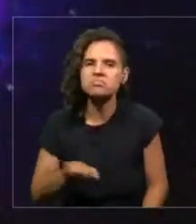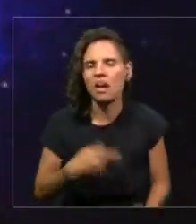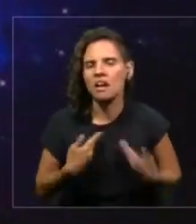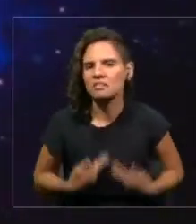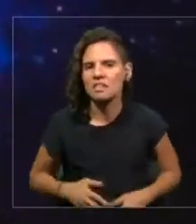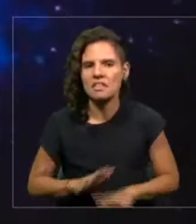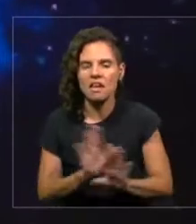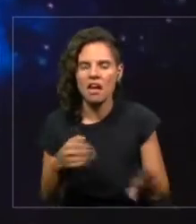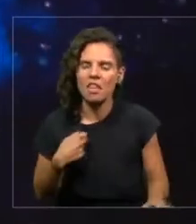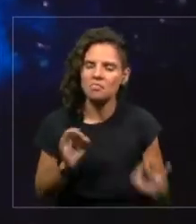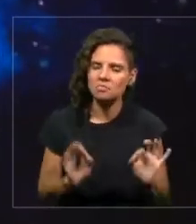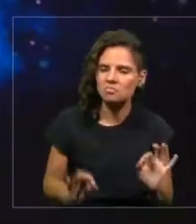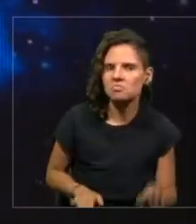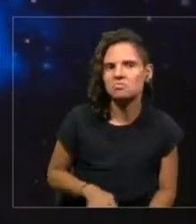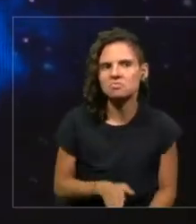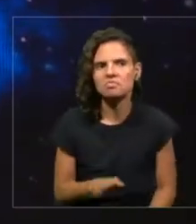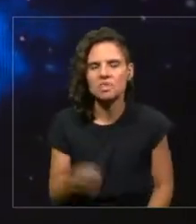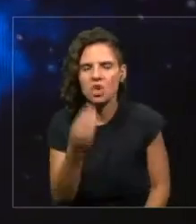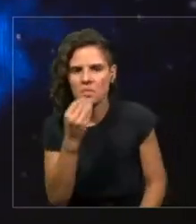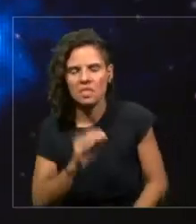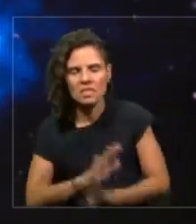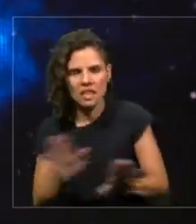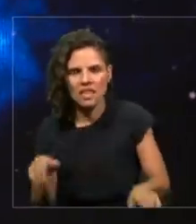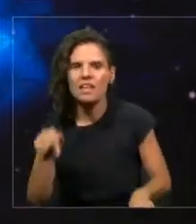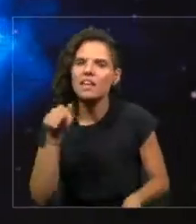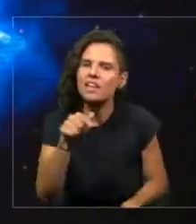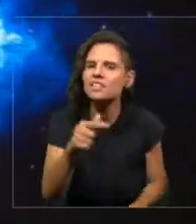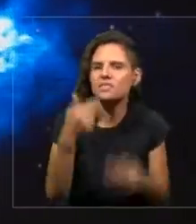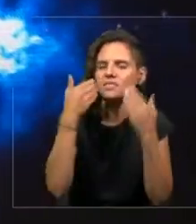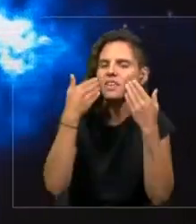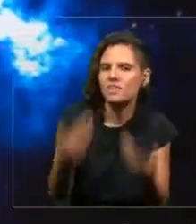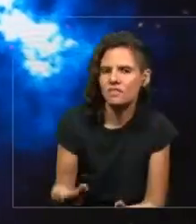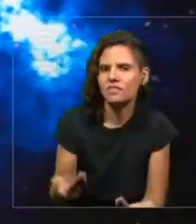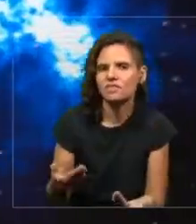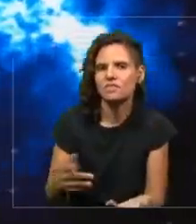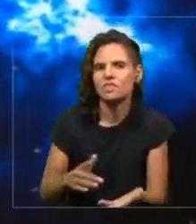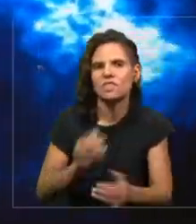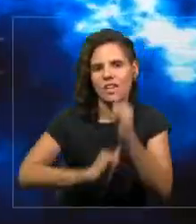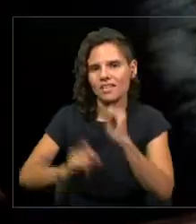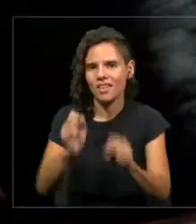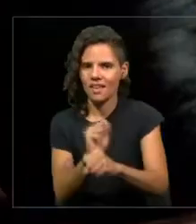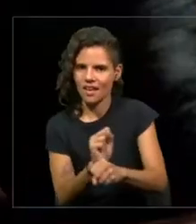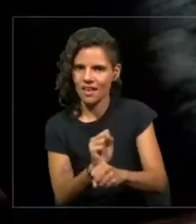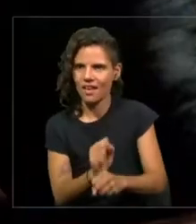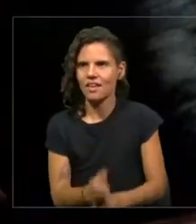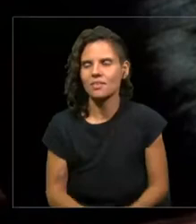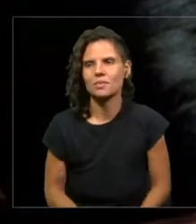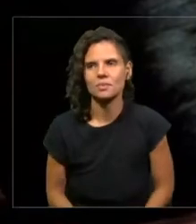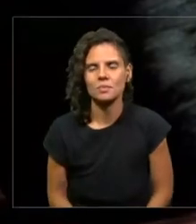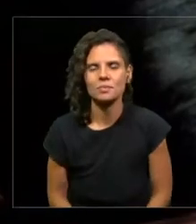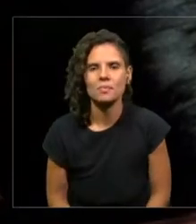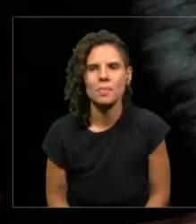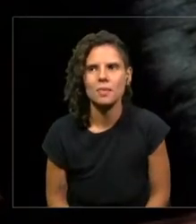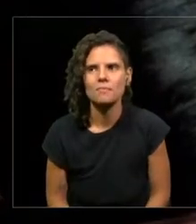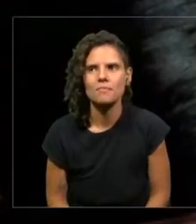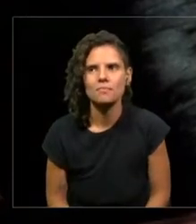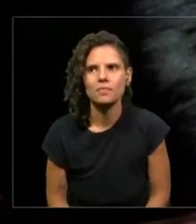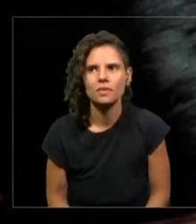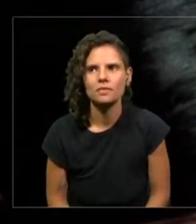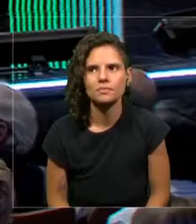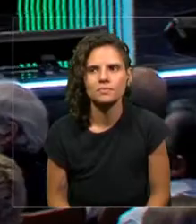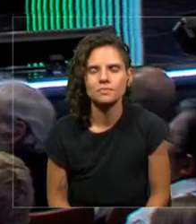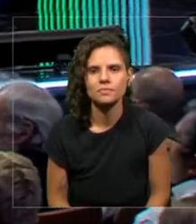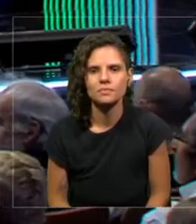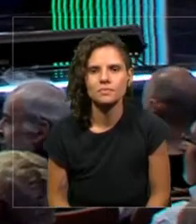tengan que parar a comer ese es uno de los beneficios del internet de los vehículos y al final del día muchas